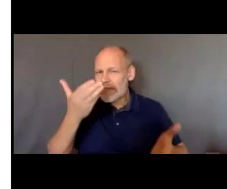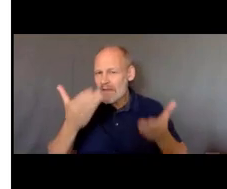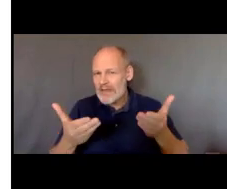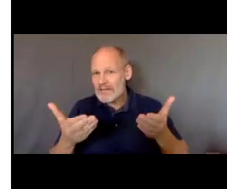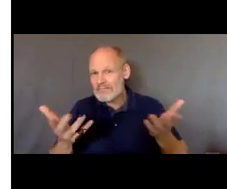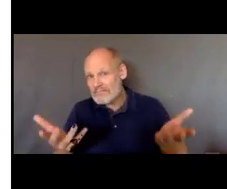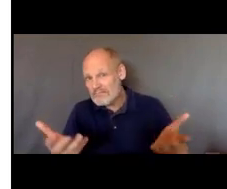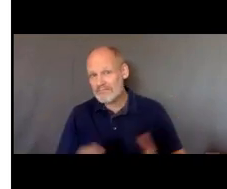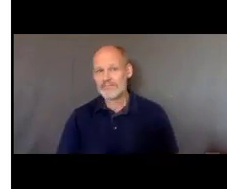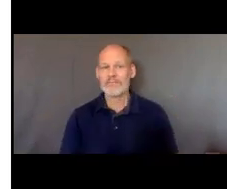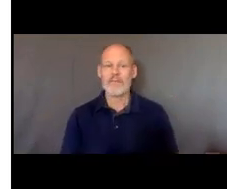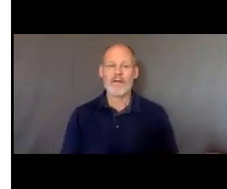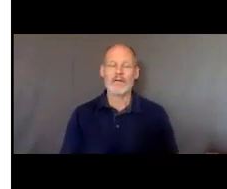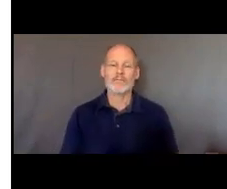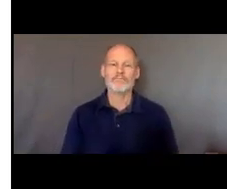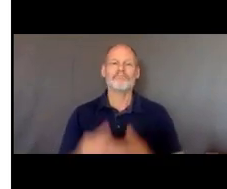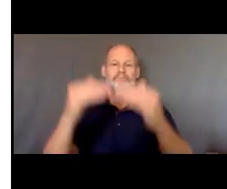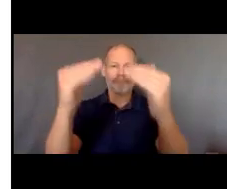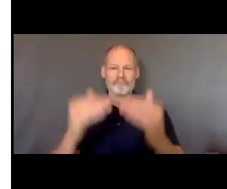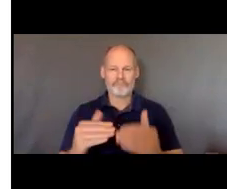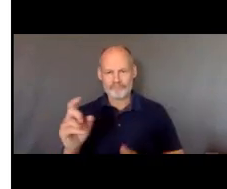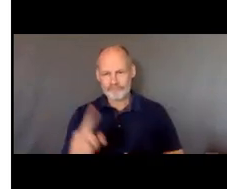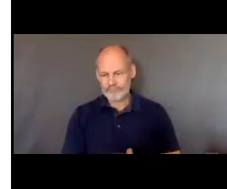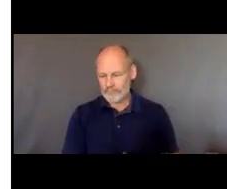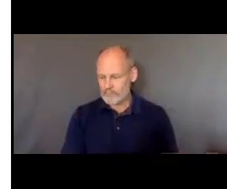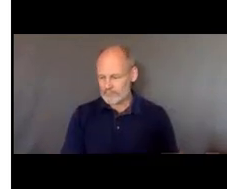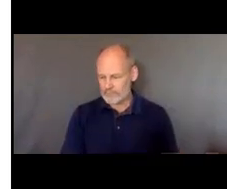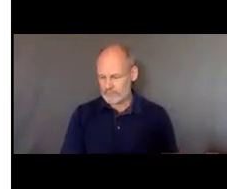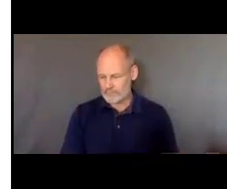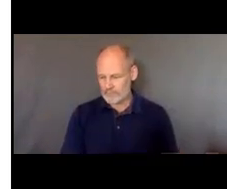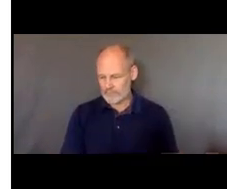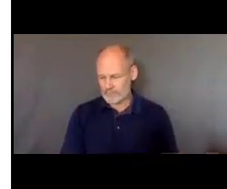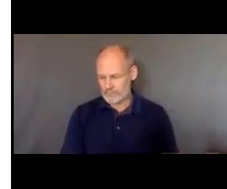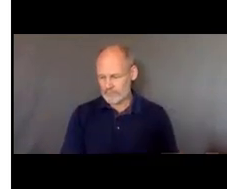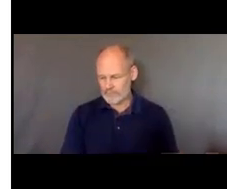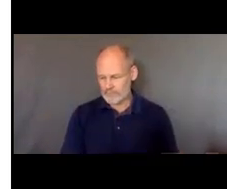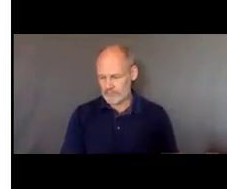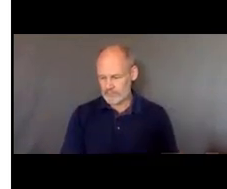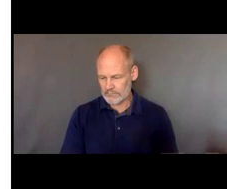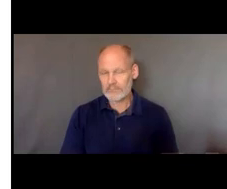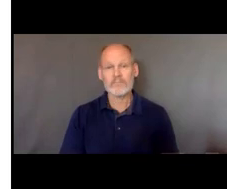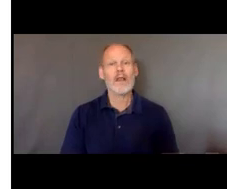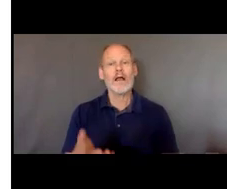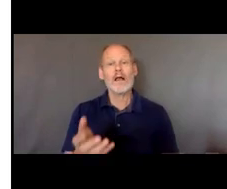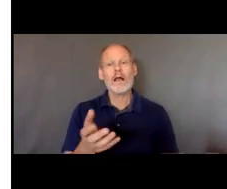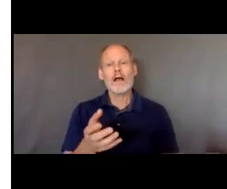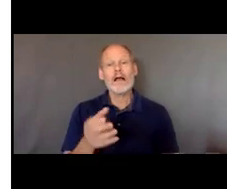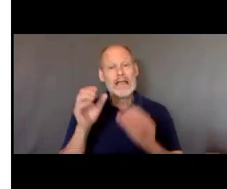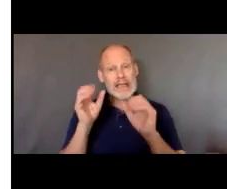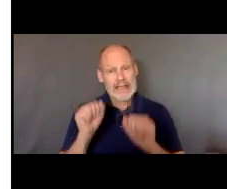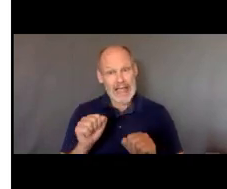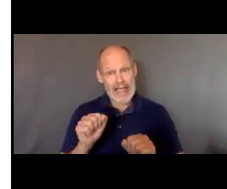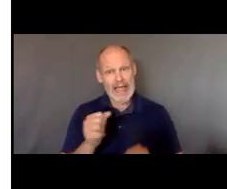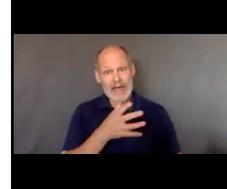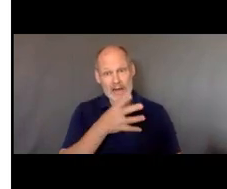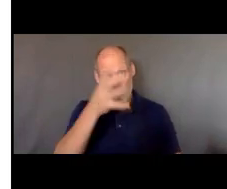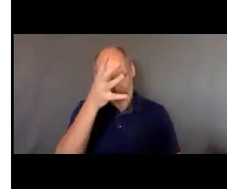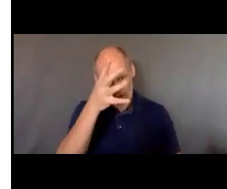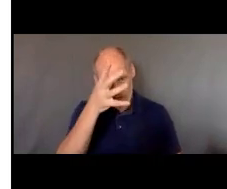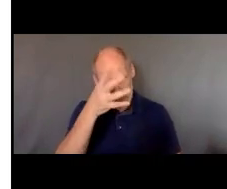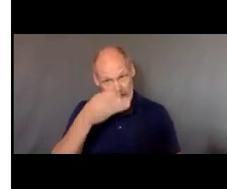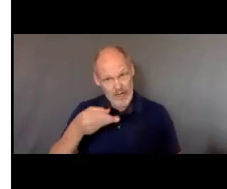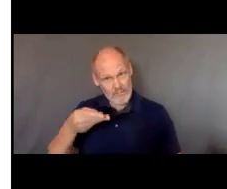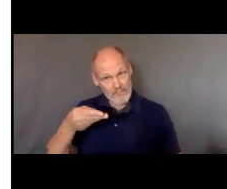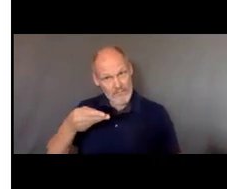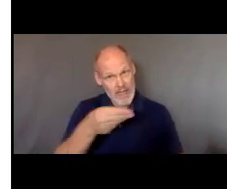bien gracias la siguiente pregunta si uno de los padres puede ser contratado y ser considerado